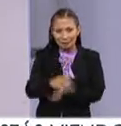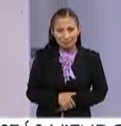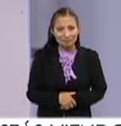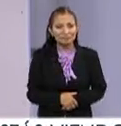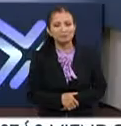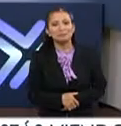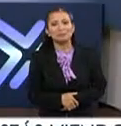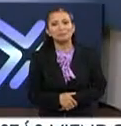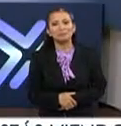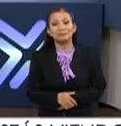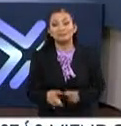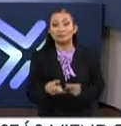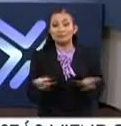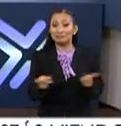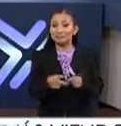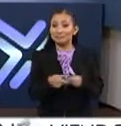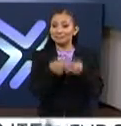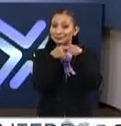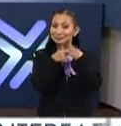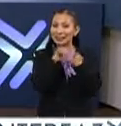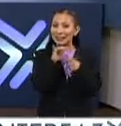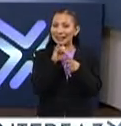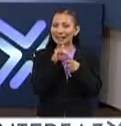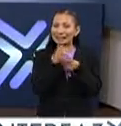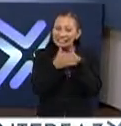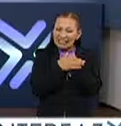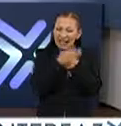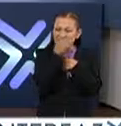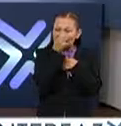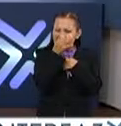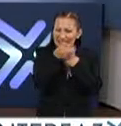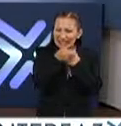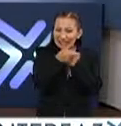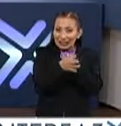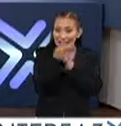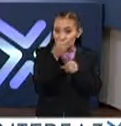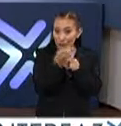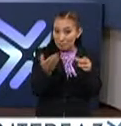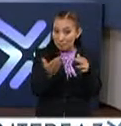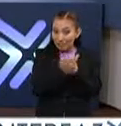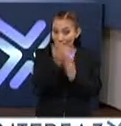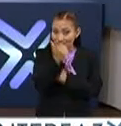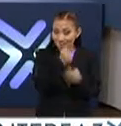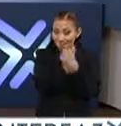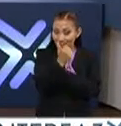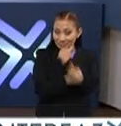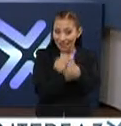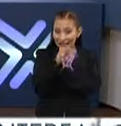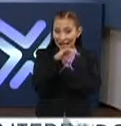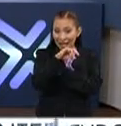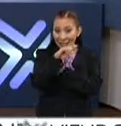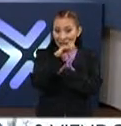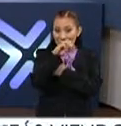Gracias. Es momento de hacer una breve pausa. Estamos cerca ya de esta segunda etapa del concurso con INADEM. Regresamos.